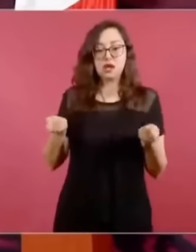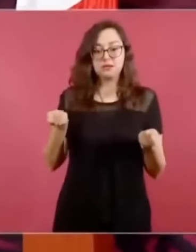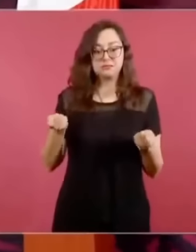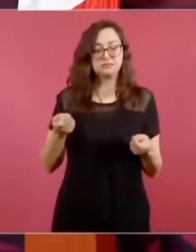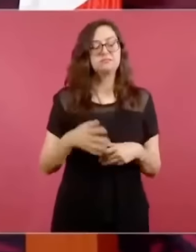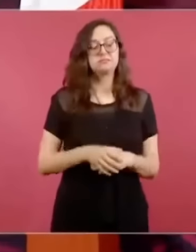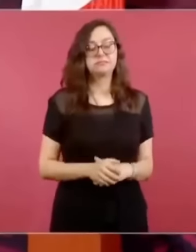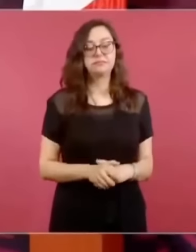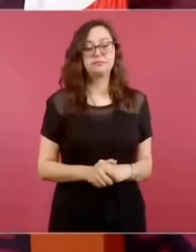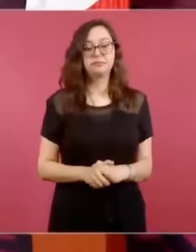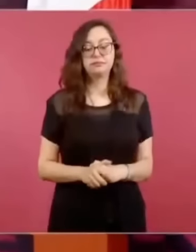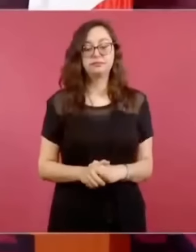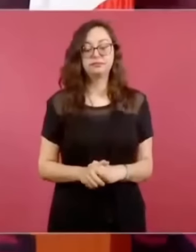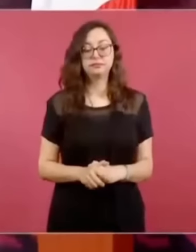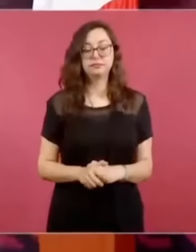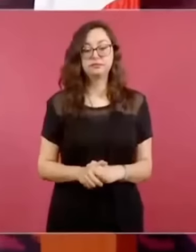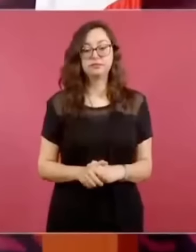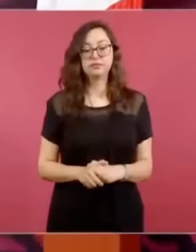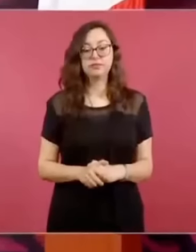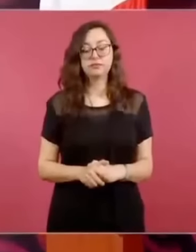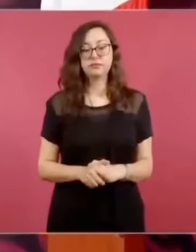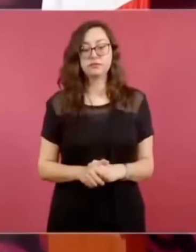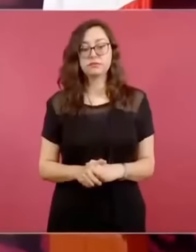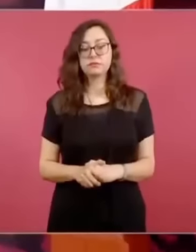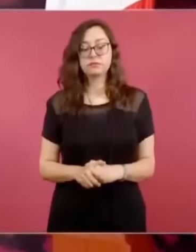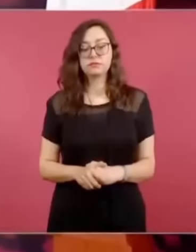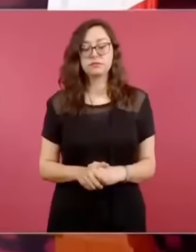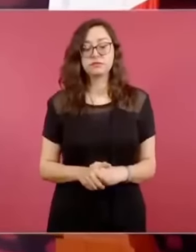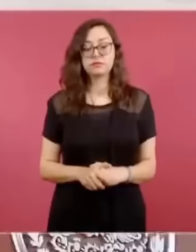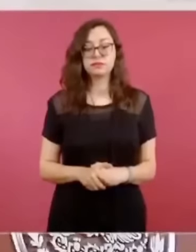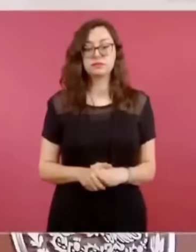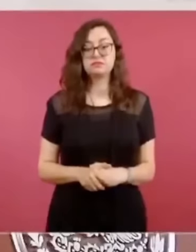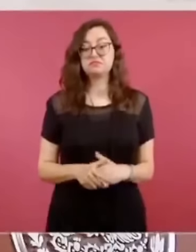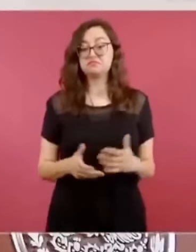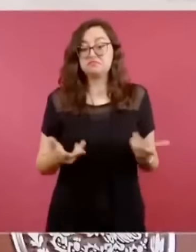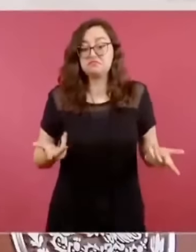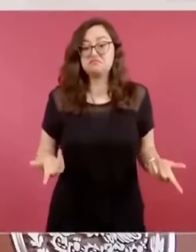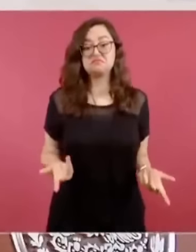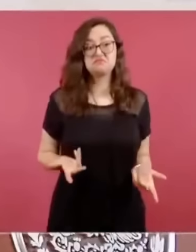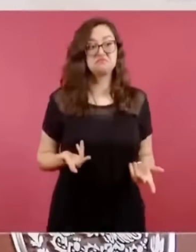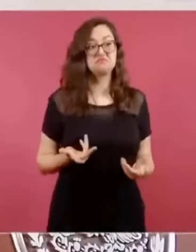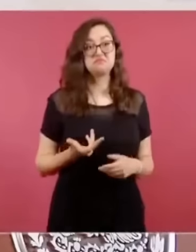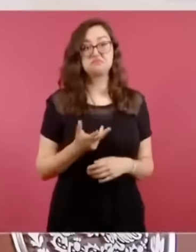pues eran 10, 20, 30